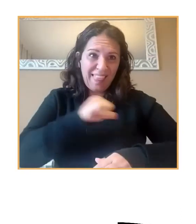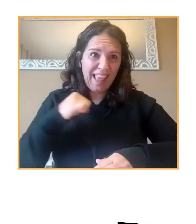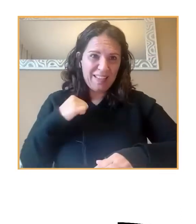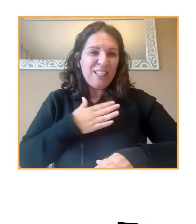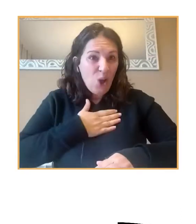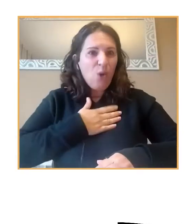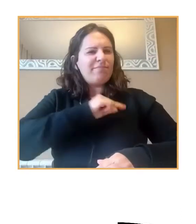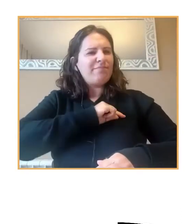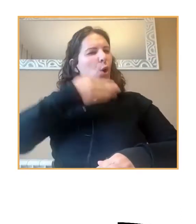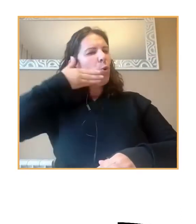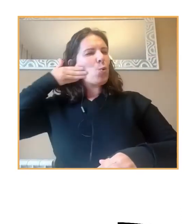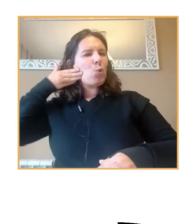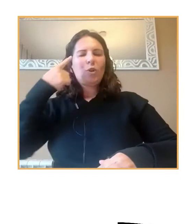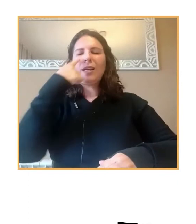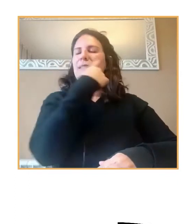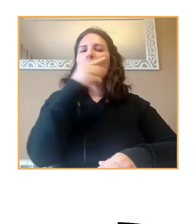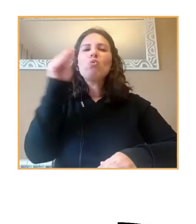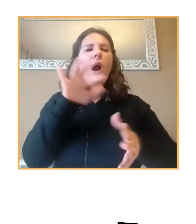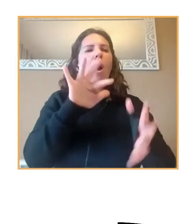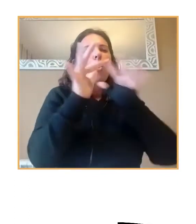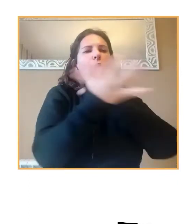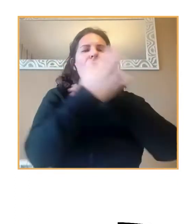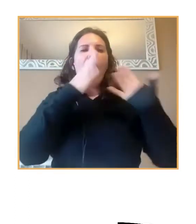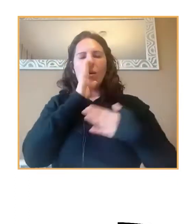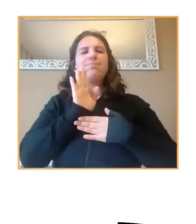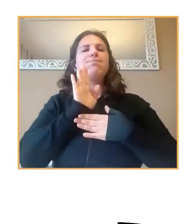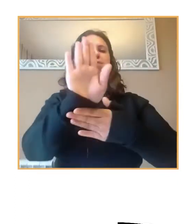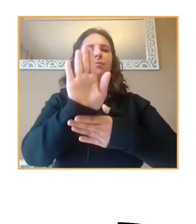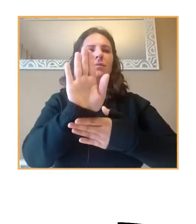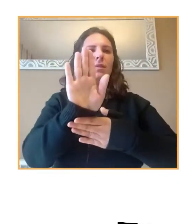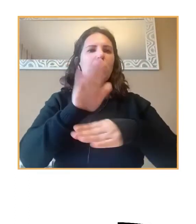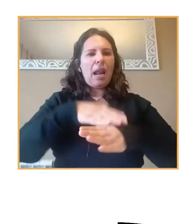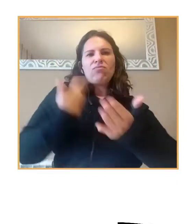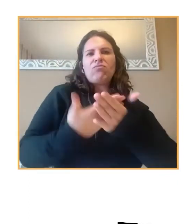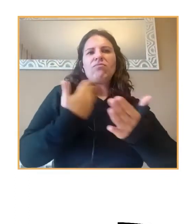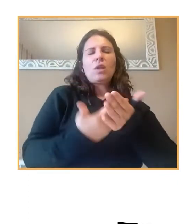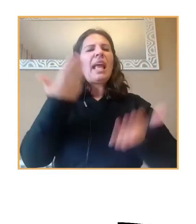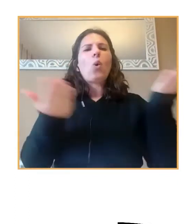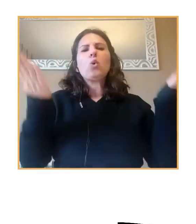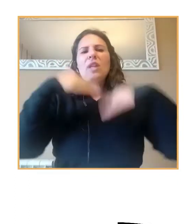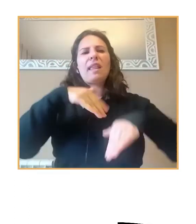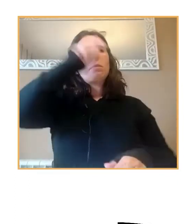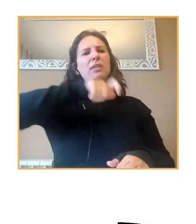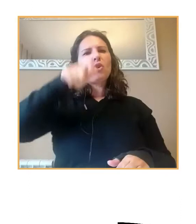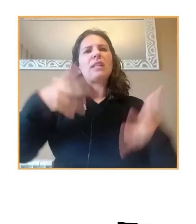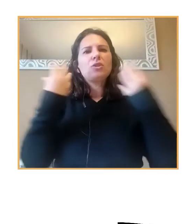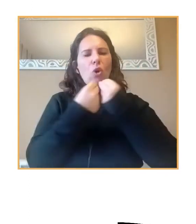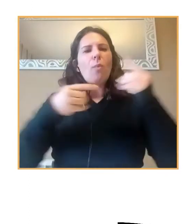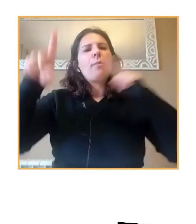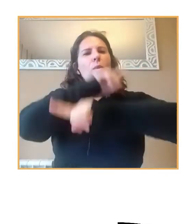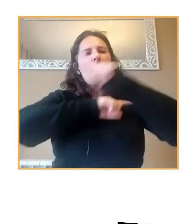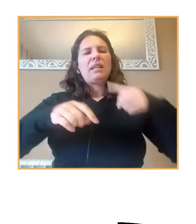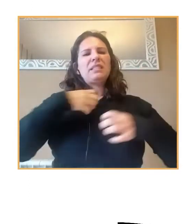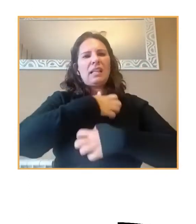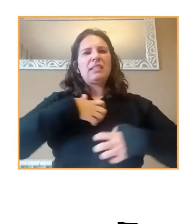haber podido ser testigo de su evolución para elevar la voz ante las injusticias que suelen sufrir las personas con problemas de